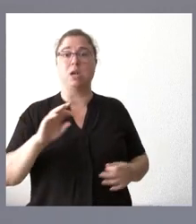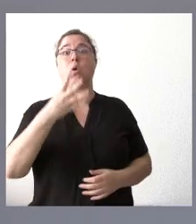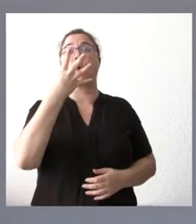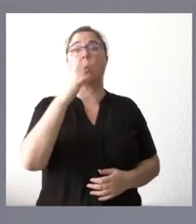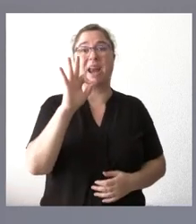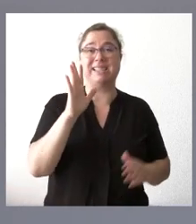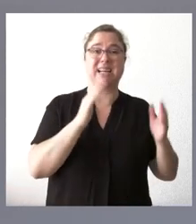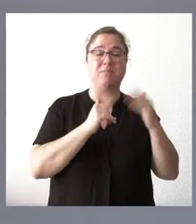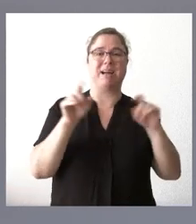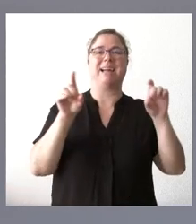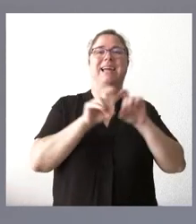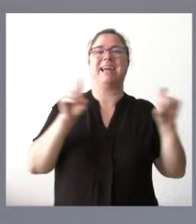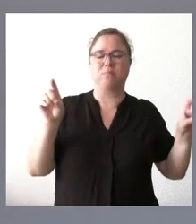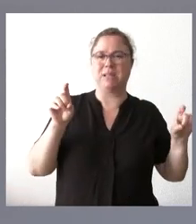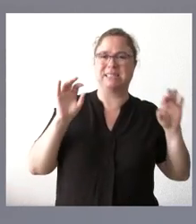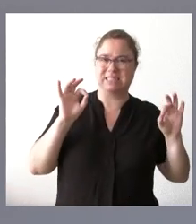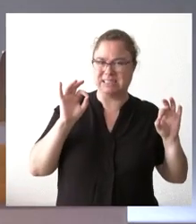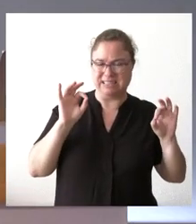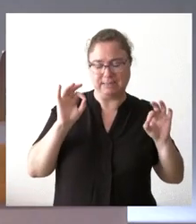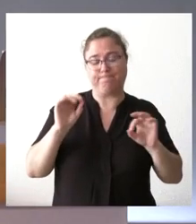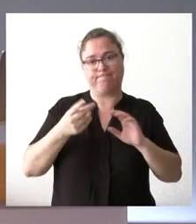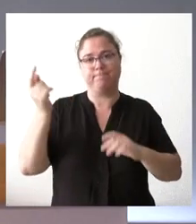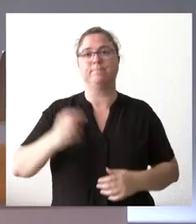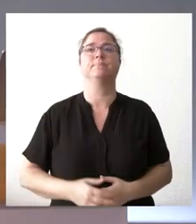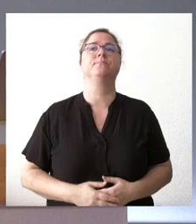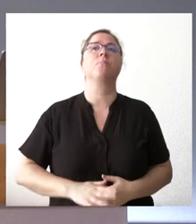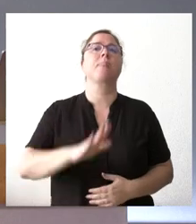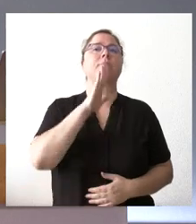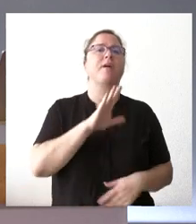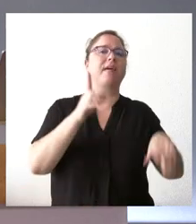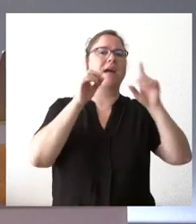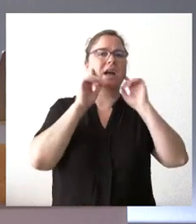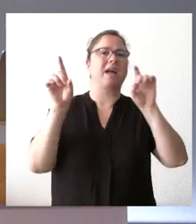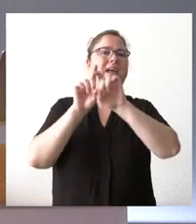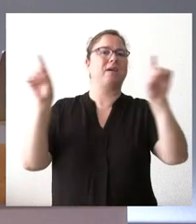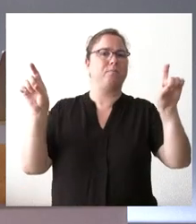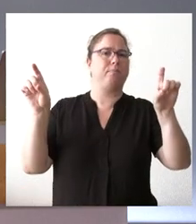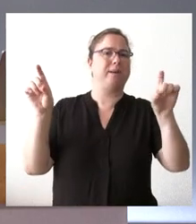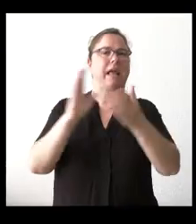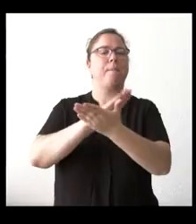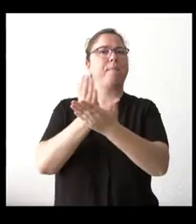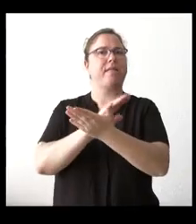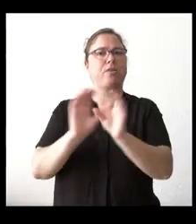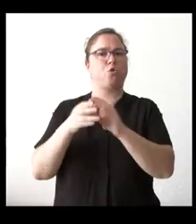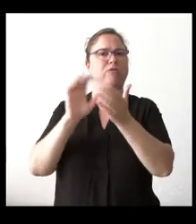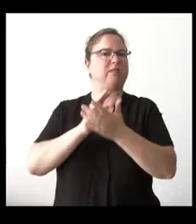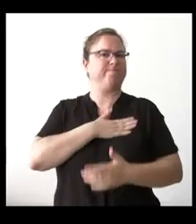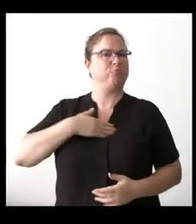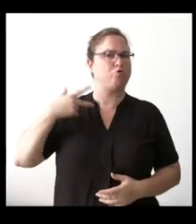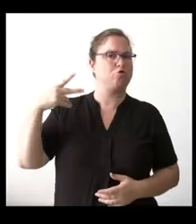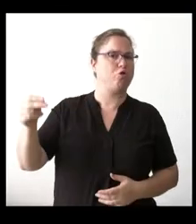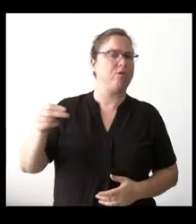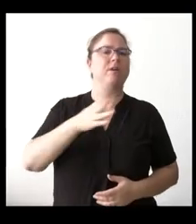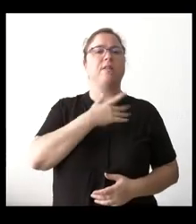de una empresa que es Fluid System, que es la que usted señala. Parece que en este caso la empresa se ha negado a contar con la mediación de la Junta y ha dicho que los